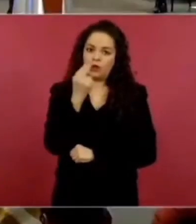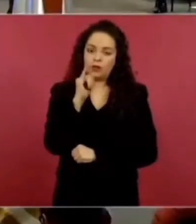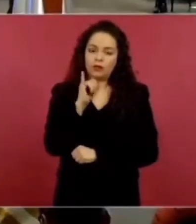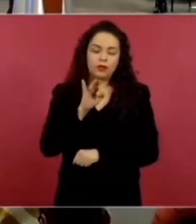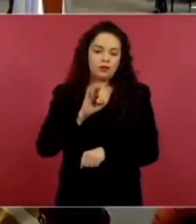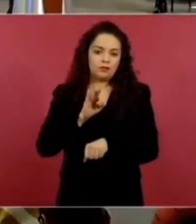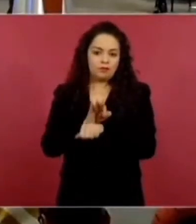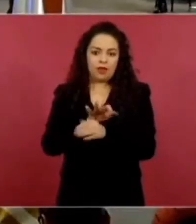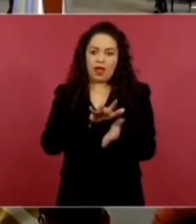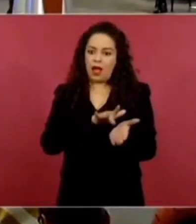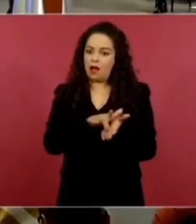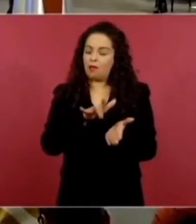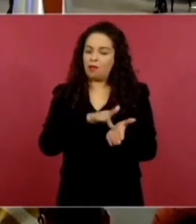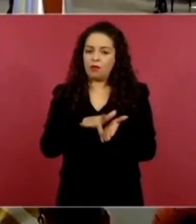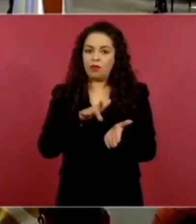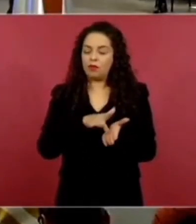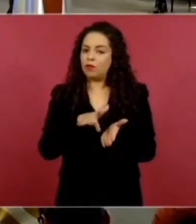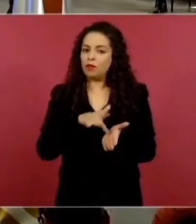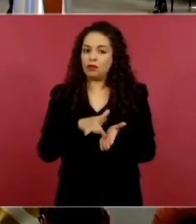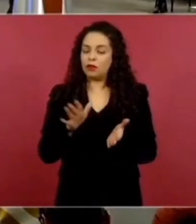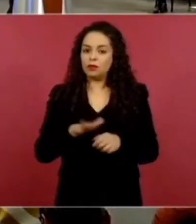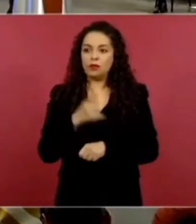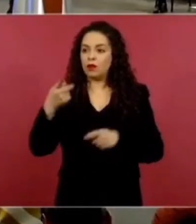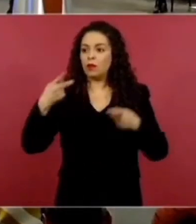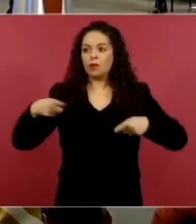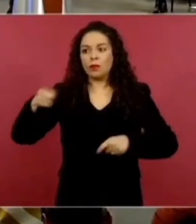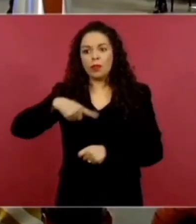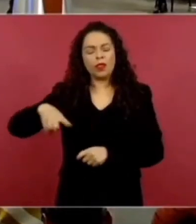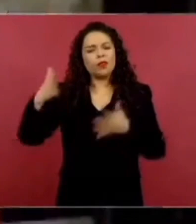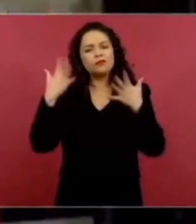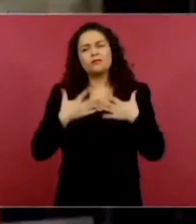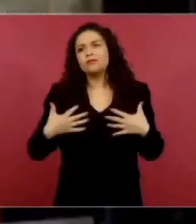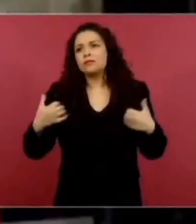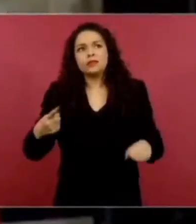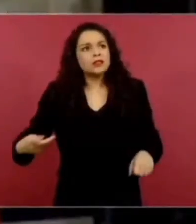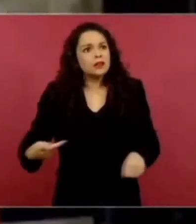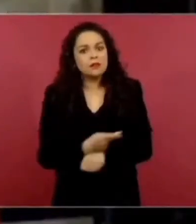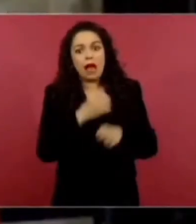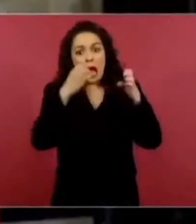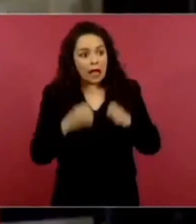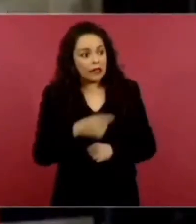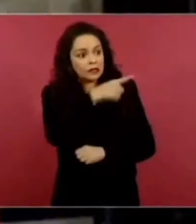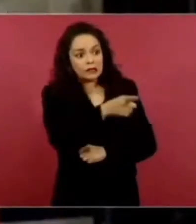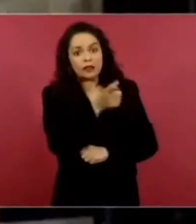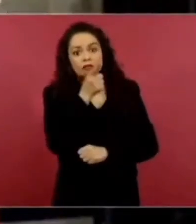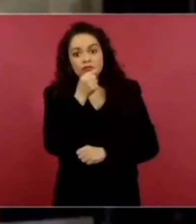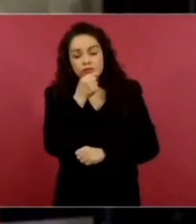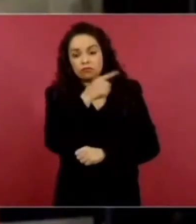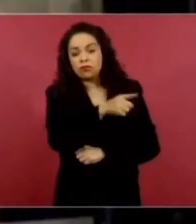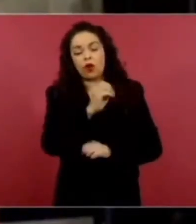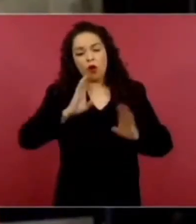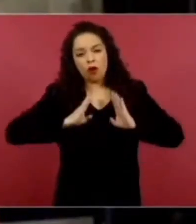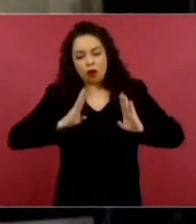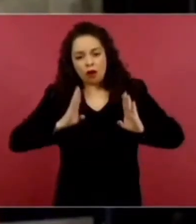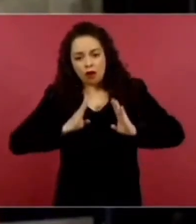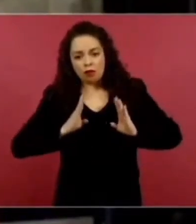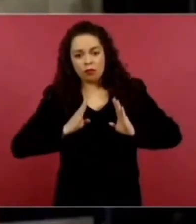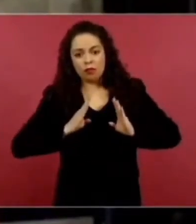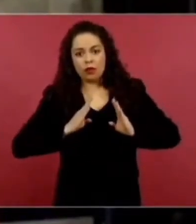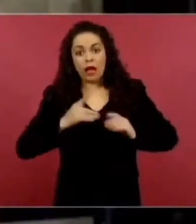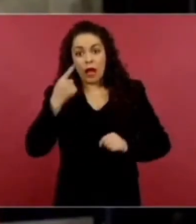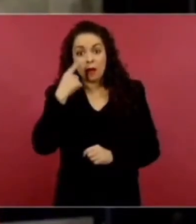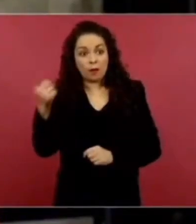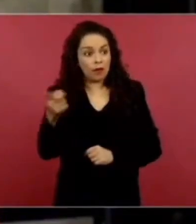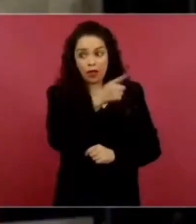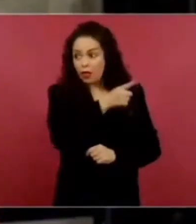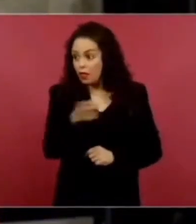delgado que las poblaciones no terminan de entender porque dice pues aquí está la guardia pero nada más los ven pasar y no los detienen